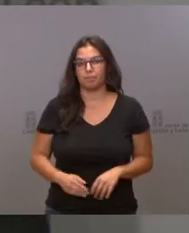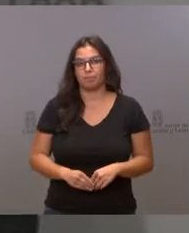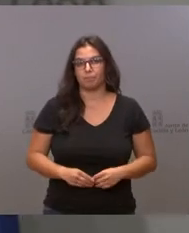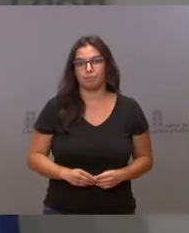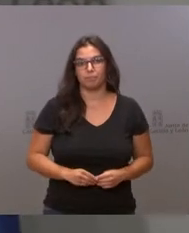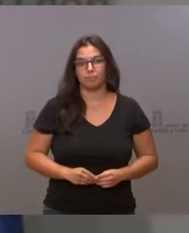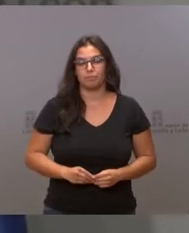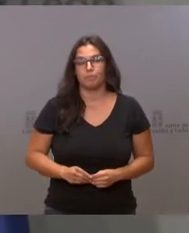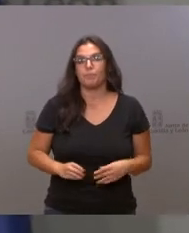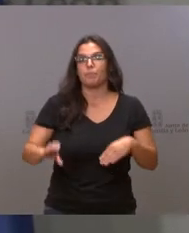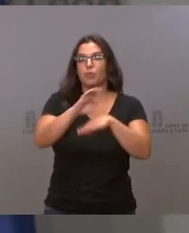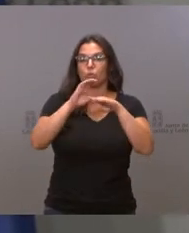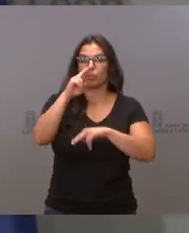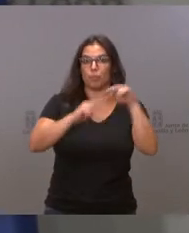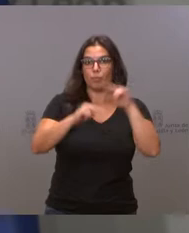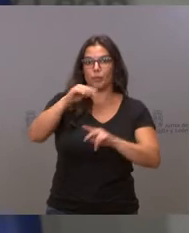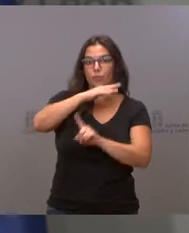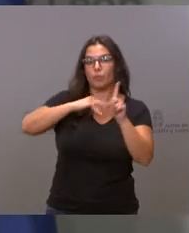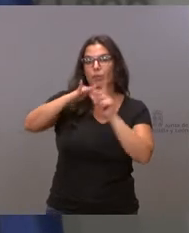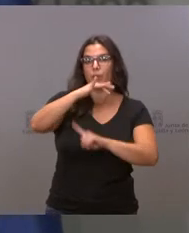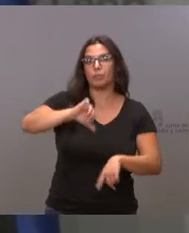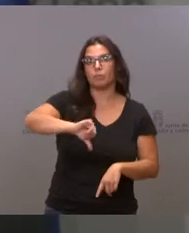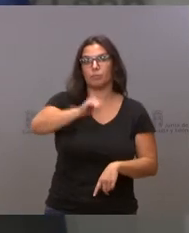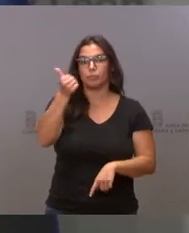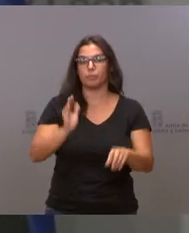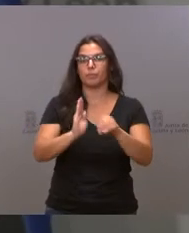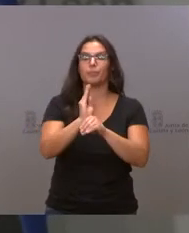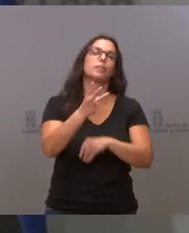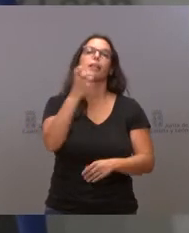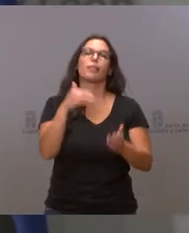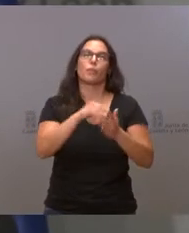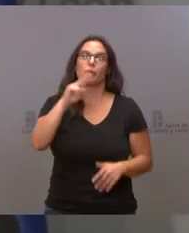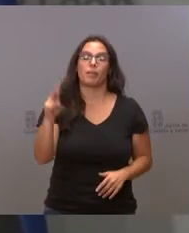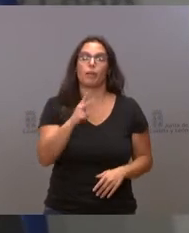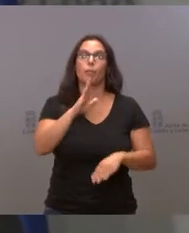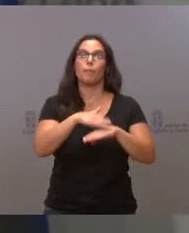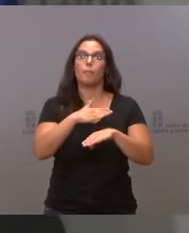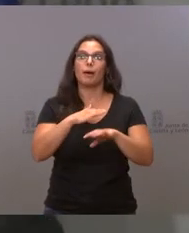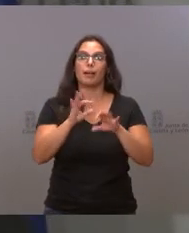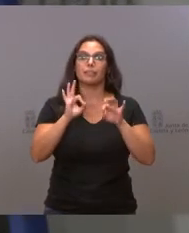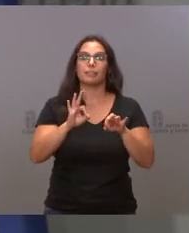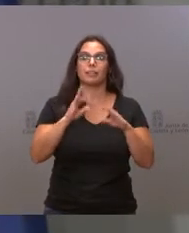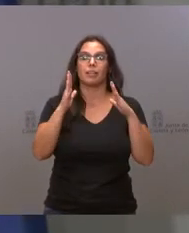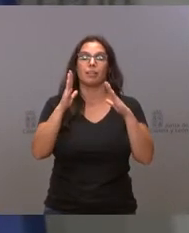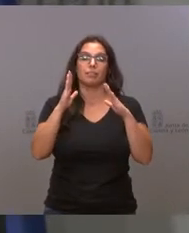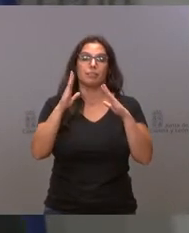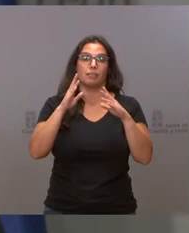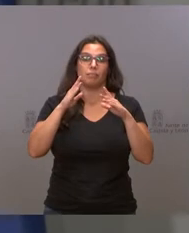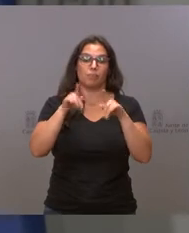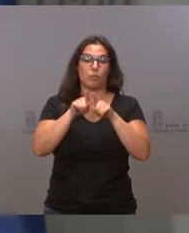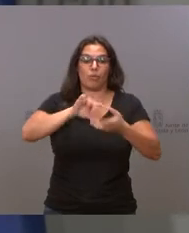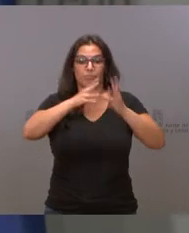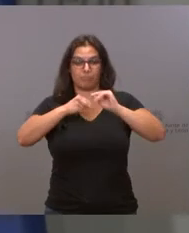La Consejería de Fomento y Medio Ambiente aprueba una subvención de 300.000 euros para la urbanización de la plaza del quinto